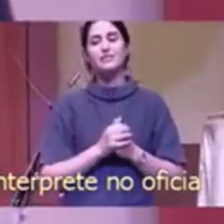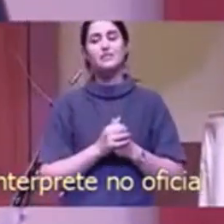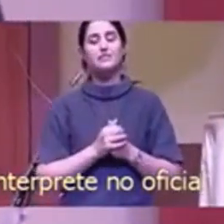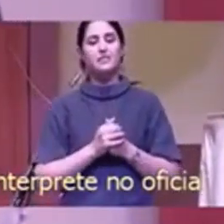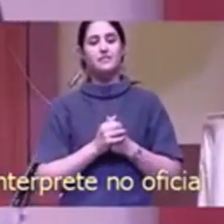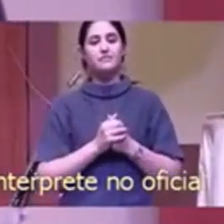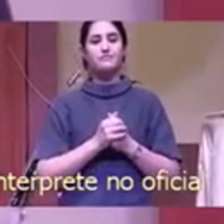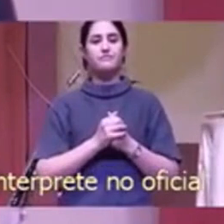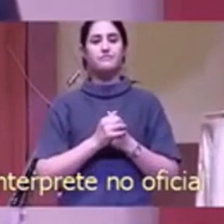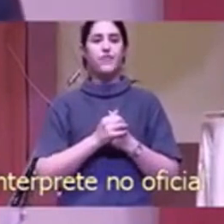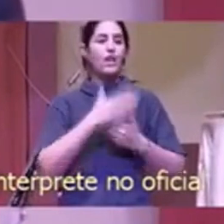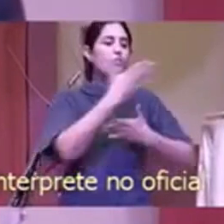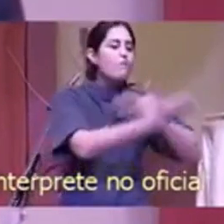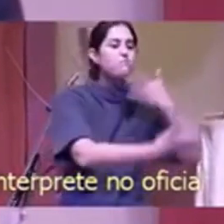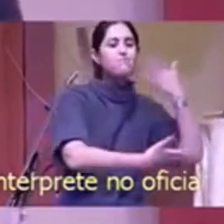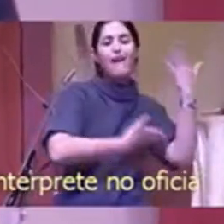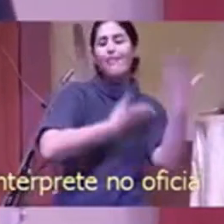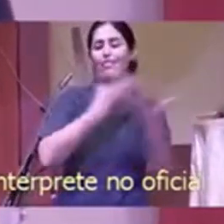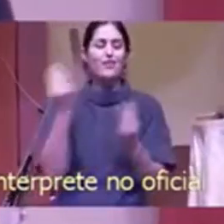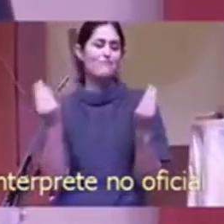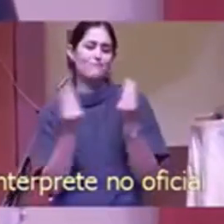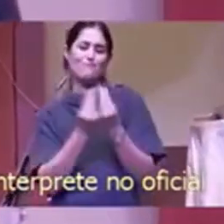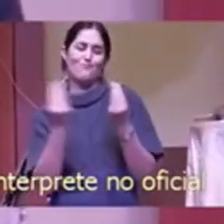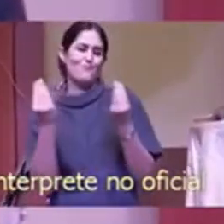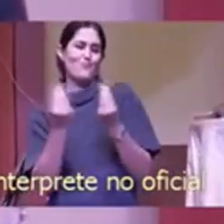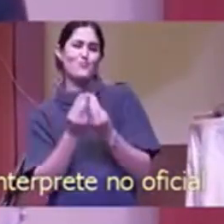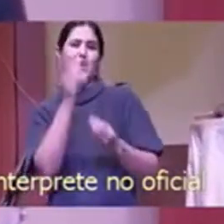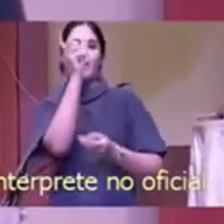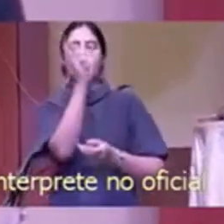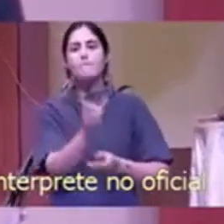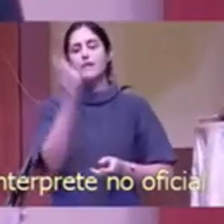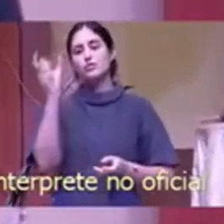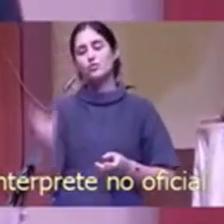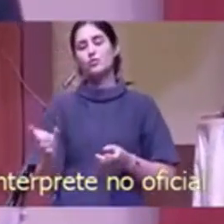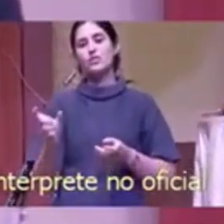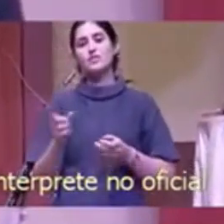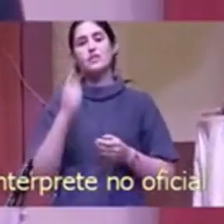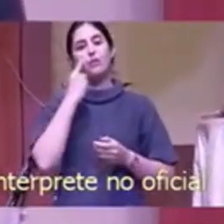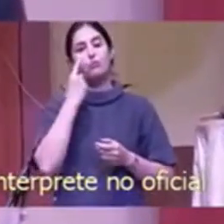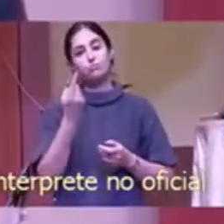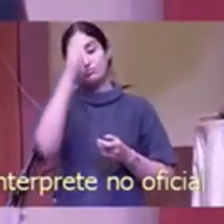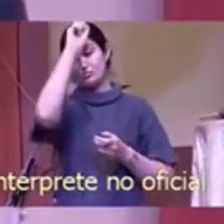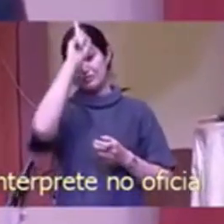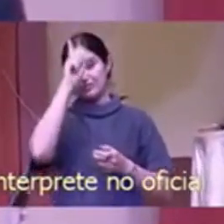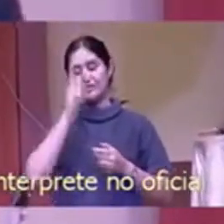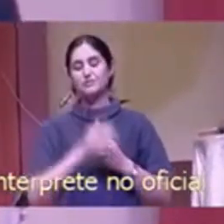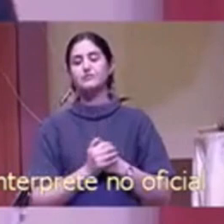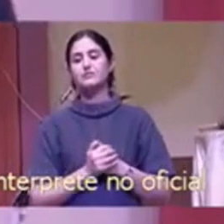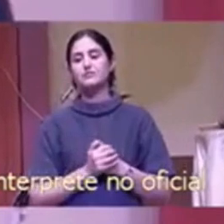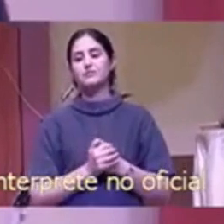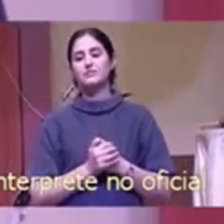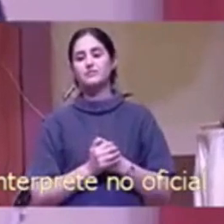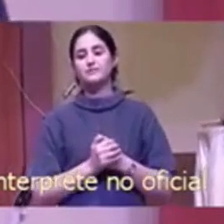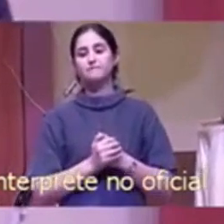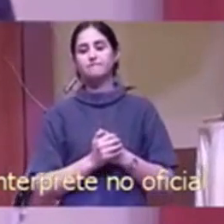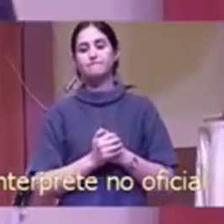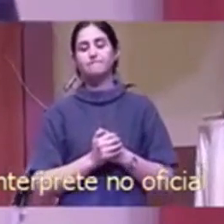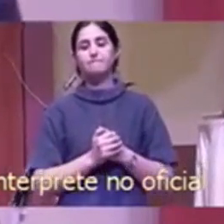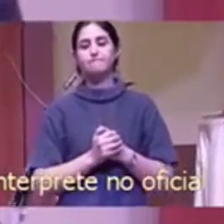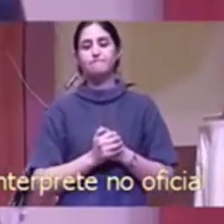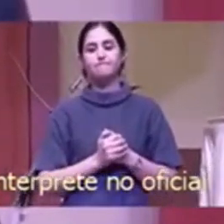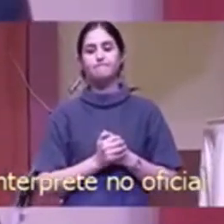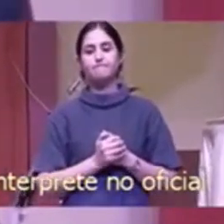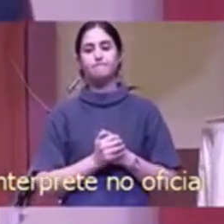En presencia de muchos cristianos comprometidos. En la presencia de una